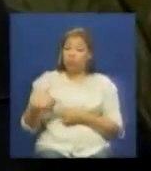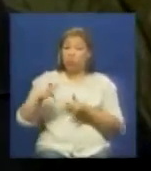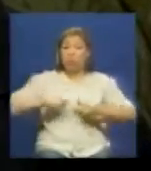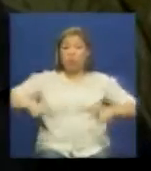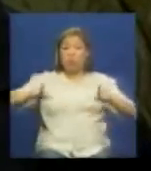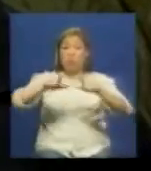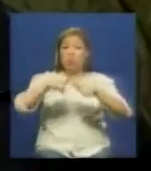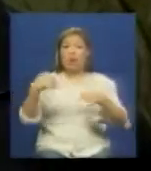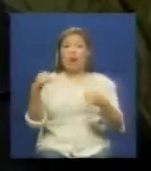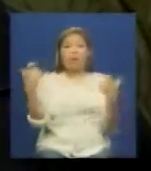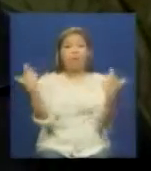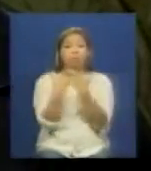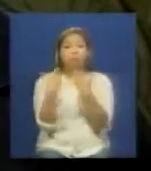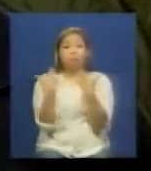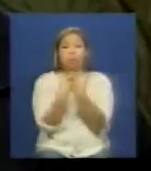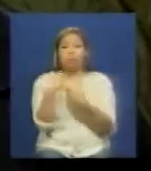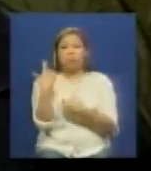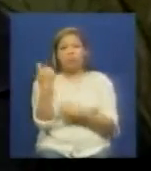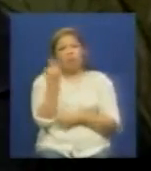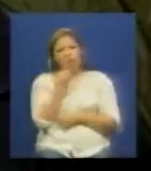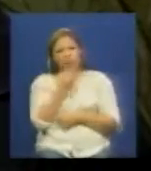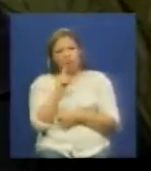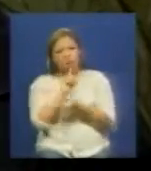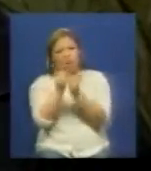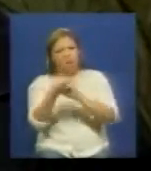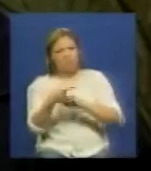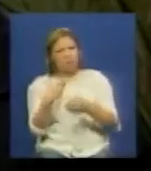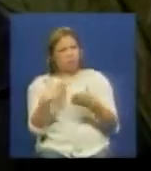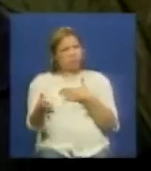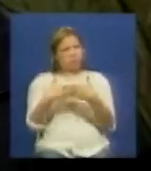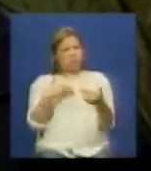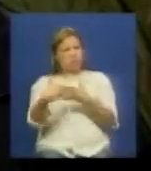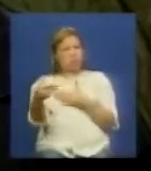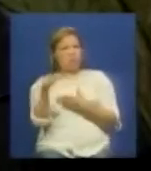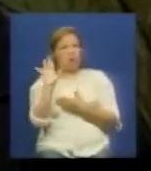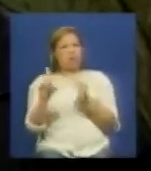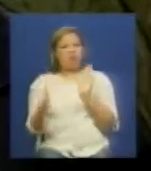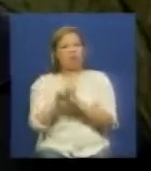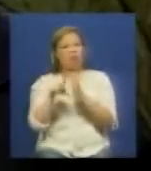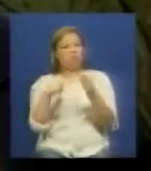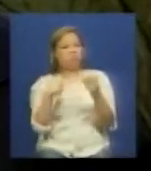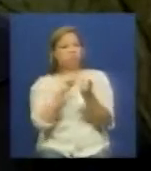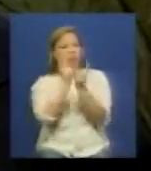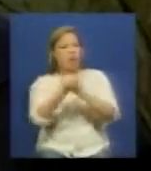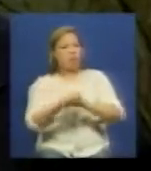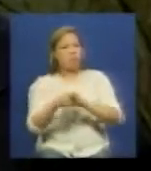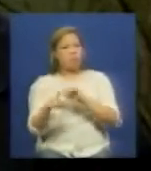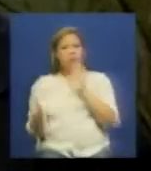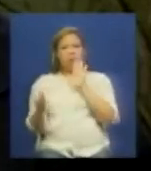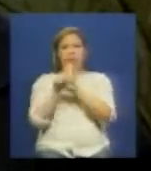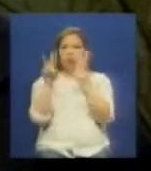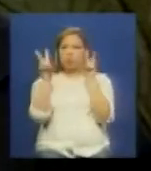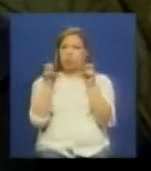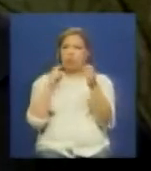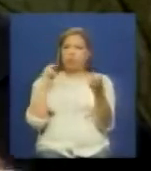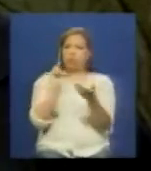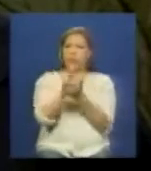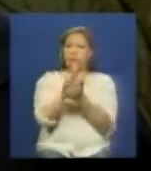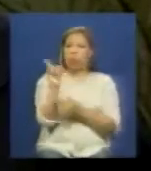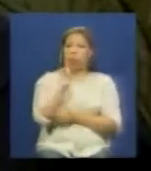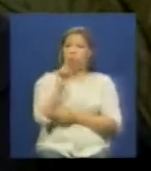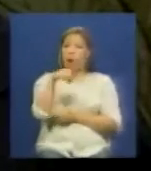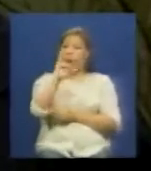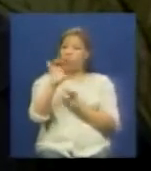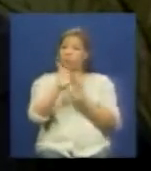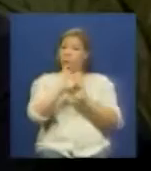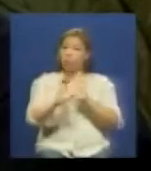terrenos no es cierto que ellos pueden llegar cambiando lo que les da la gana no es cierto tenemos una constitución y dentro de la